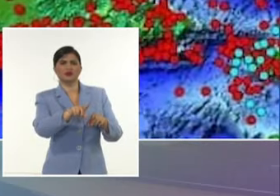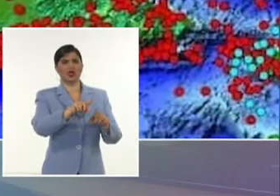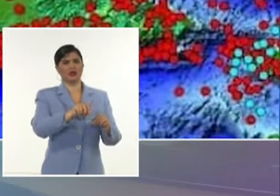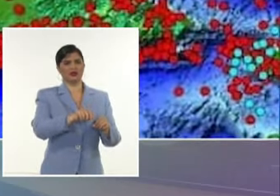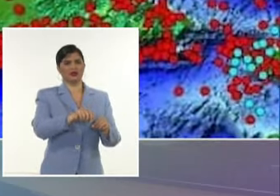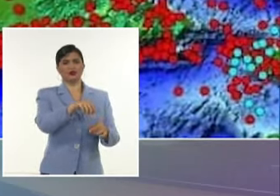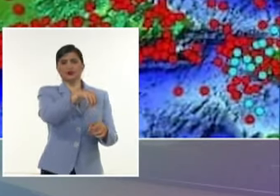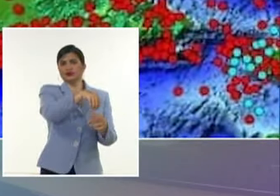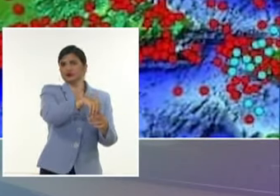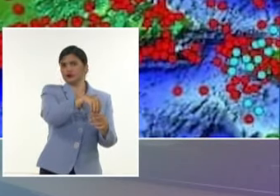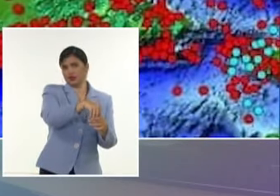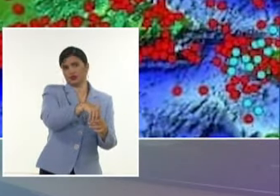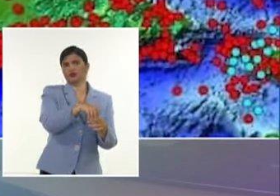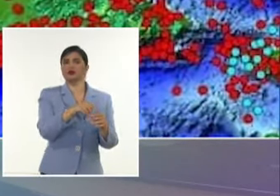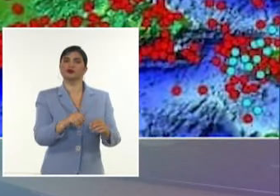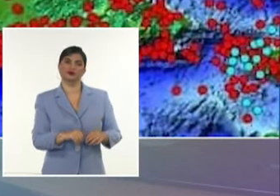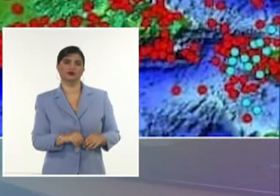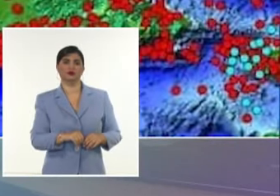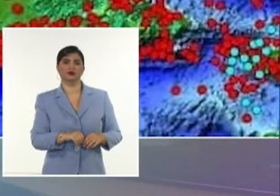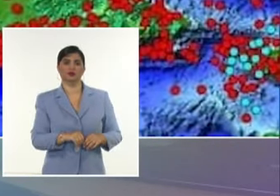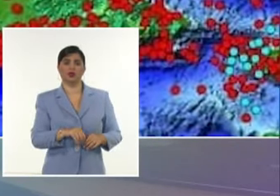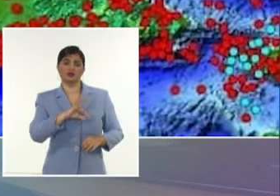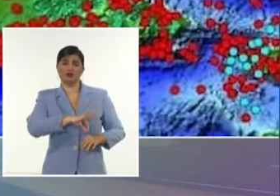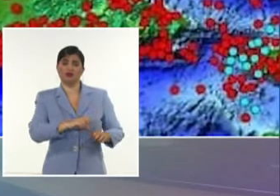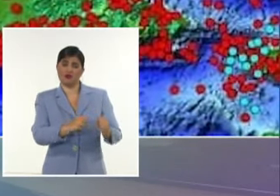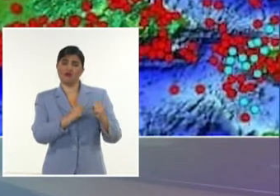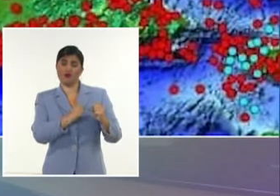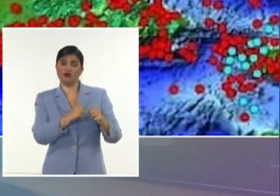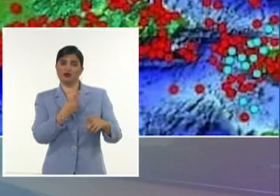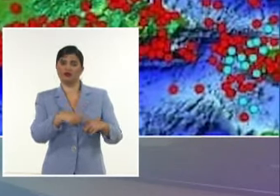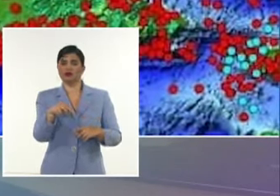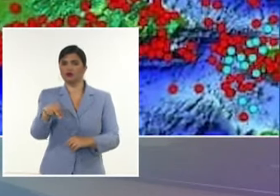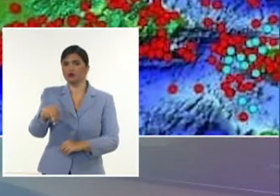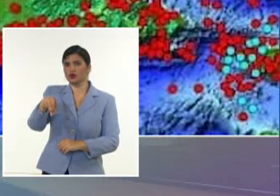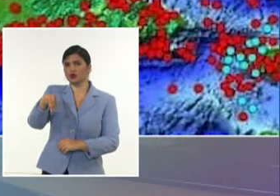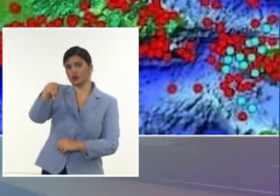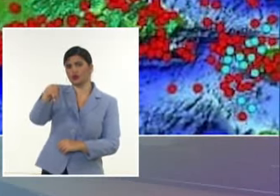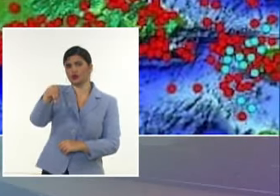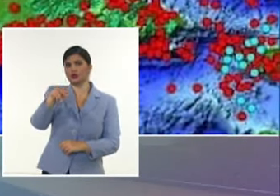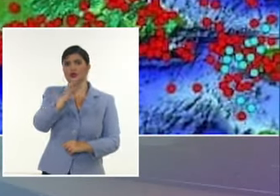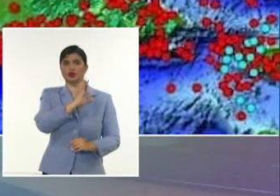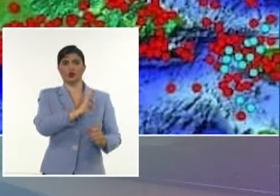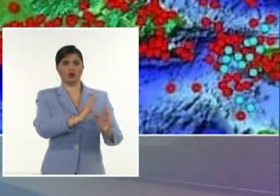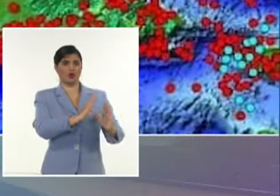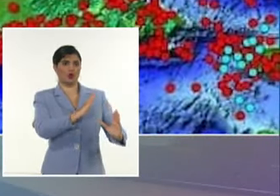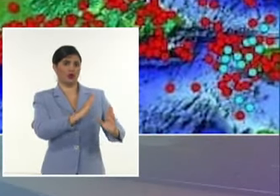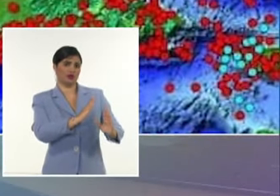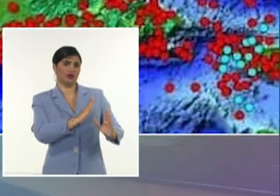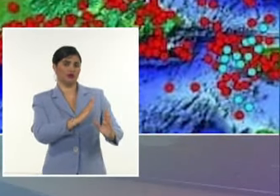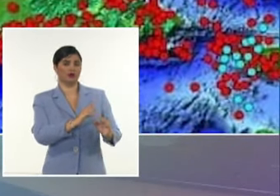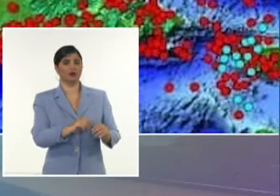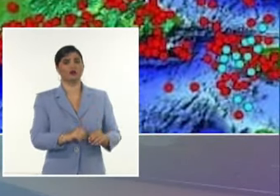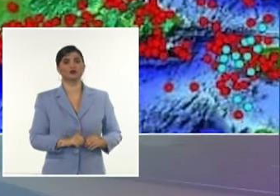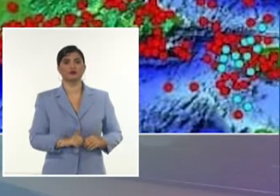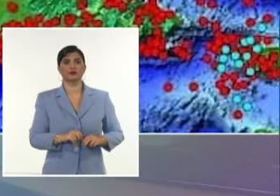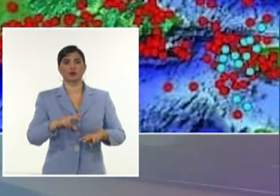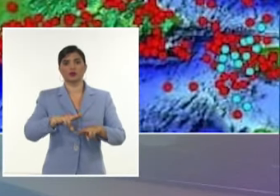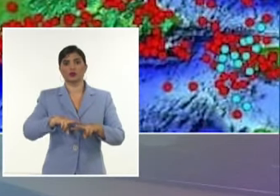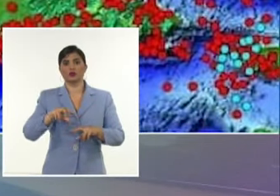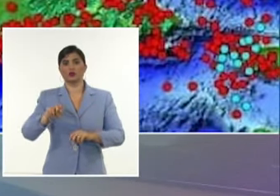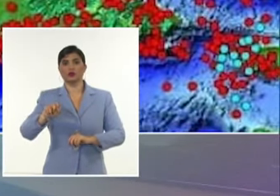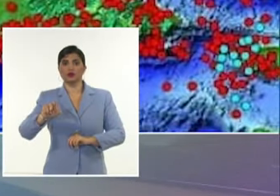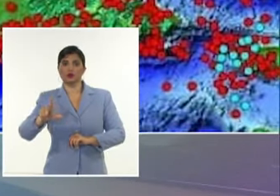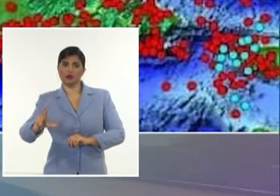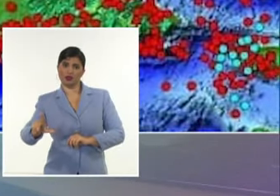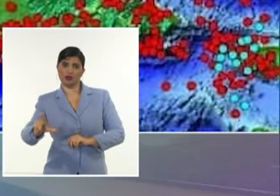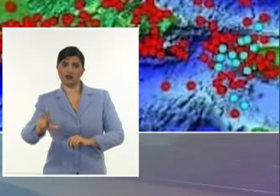Como histórico Y también En la zona norte De la región oriental El extremo oriental De la zona de Holguín Específicamente